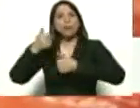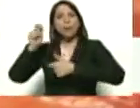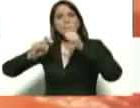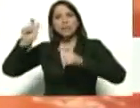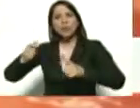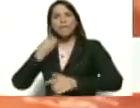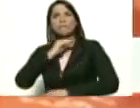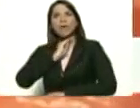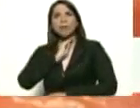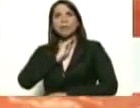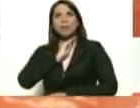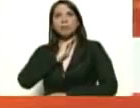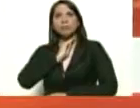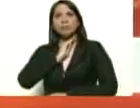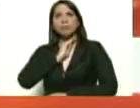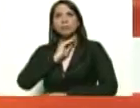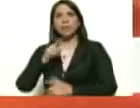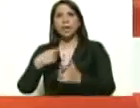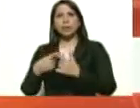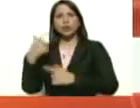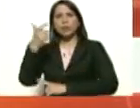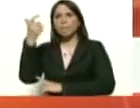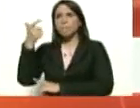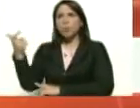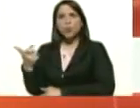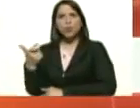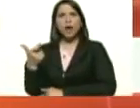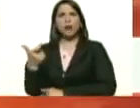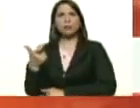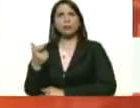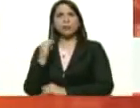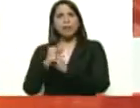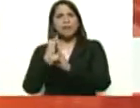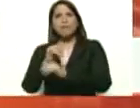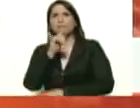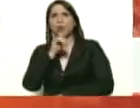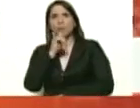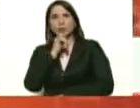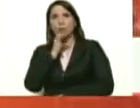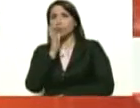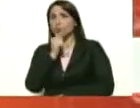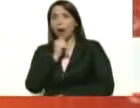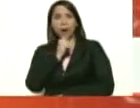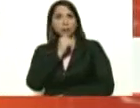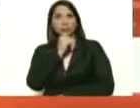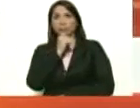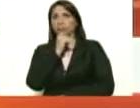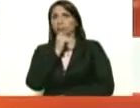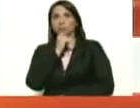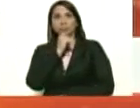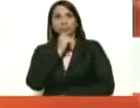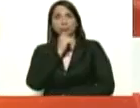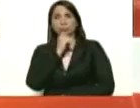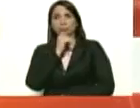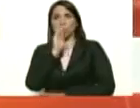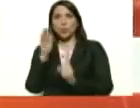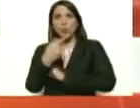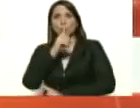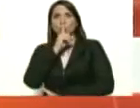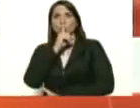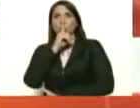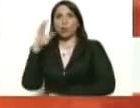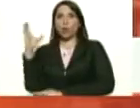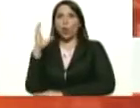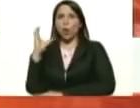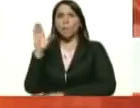esto? Ustedes buscan las páginas mundiales y no aparecen casos declarados. Pero Colombia, a